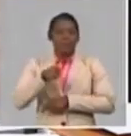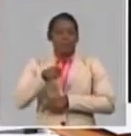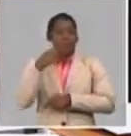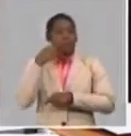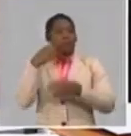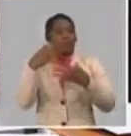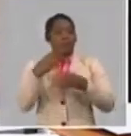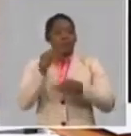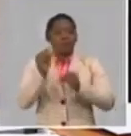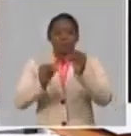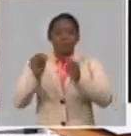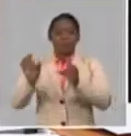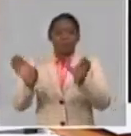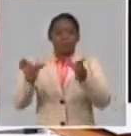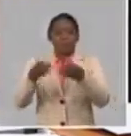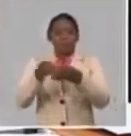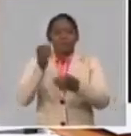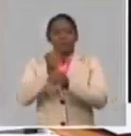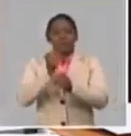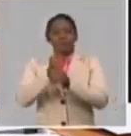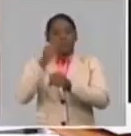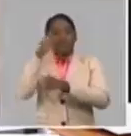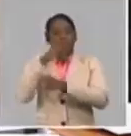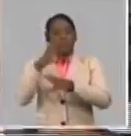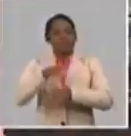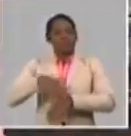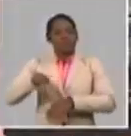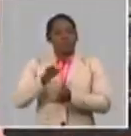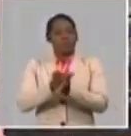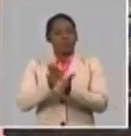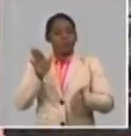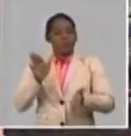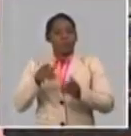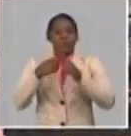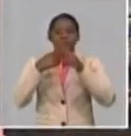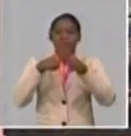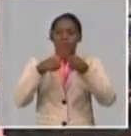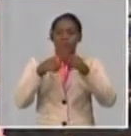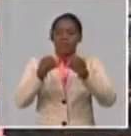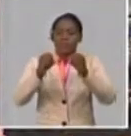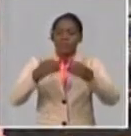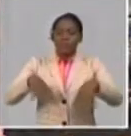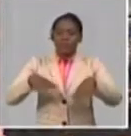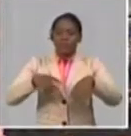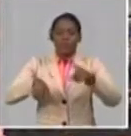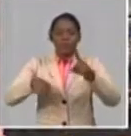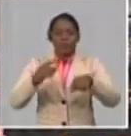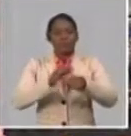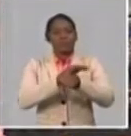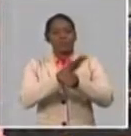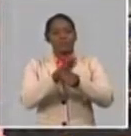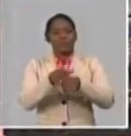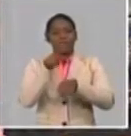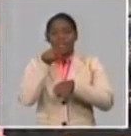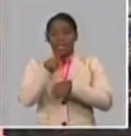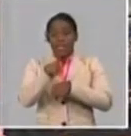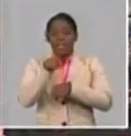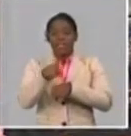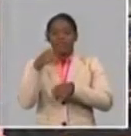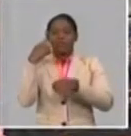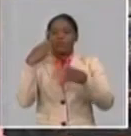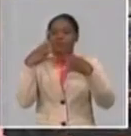científicos demostrada en su compromiso por encontrar soluciones desde esa plataforma de conocimiento